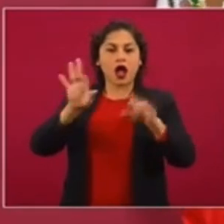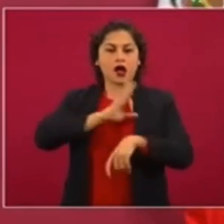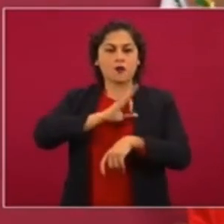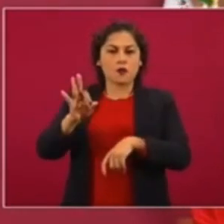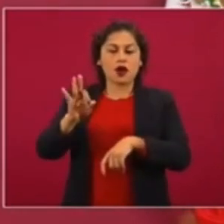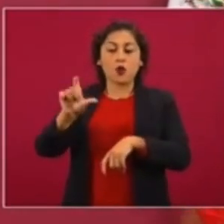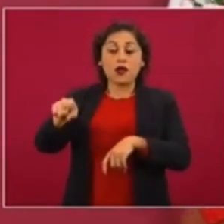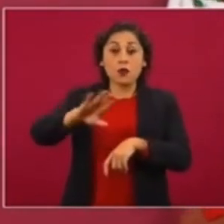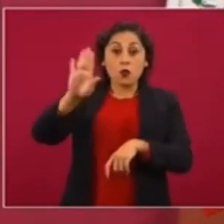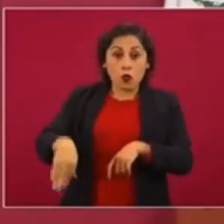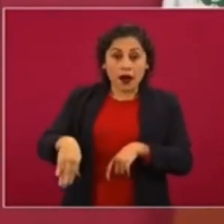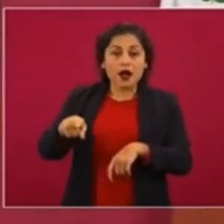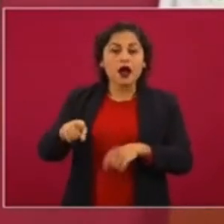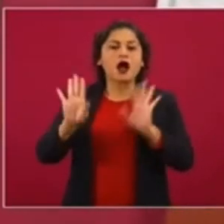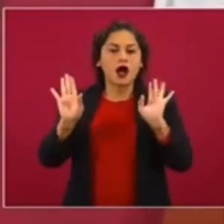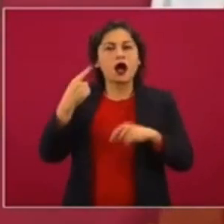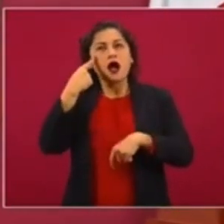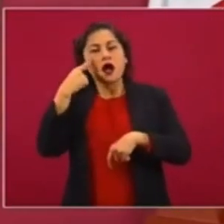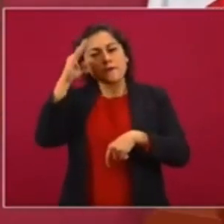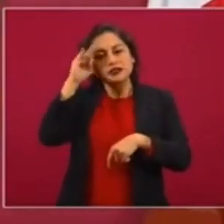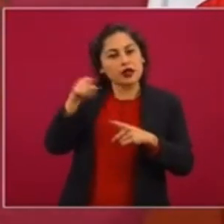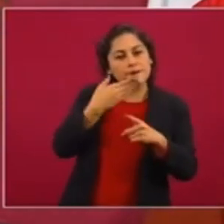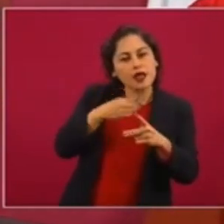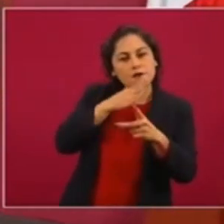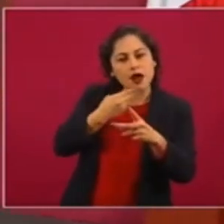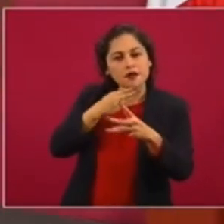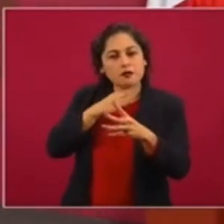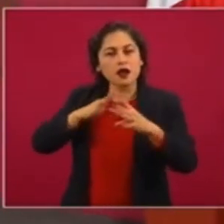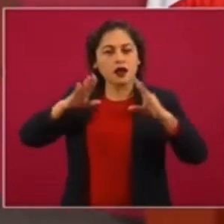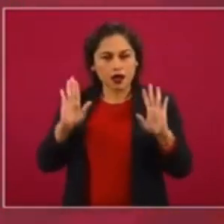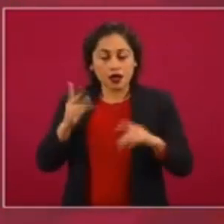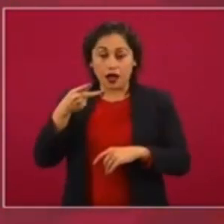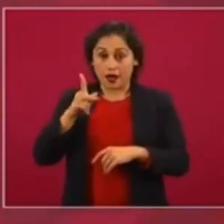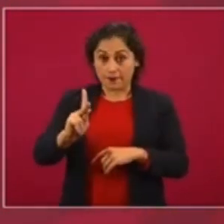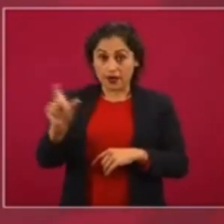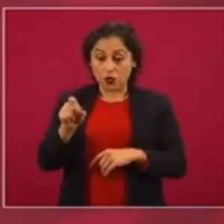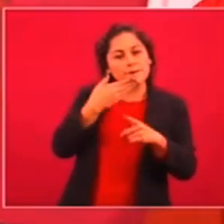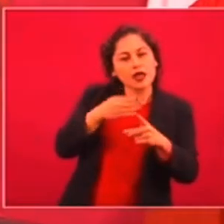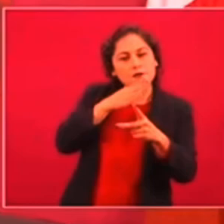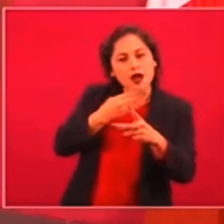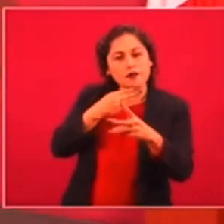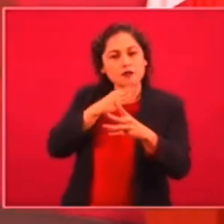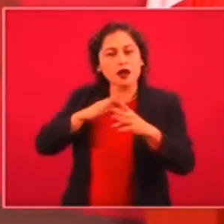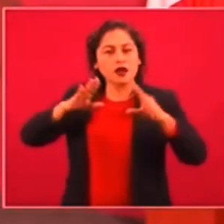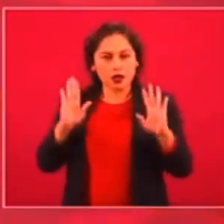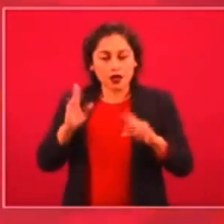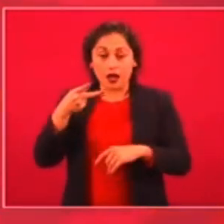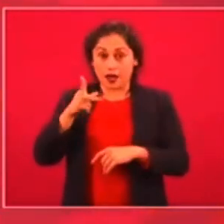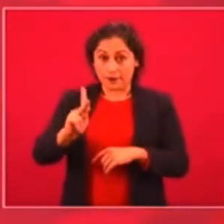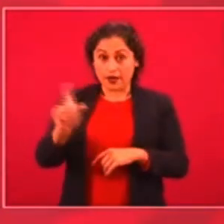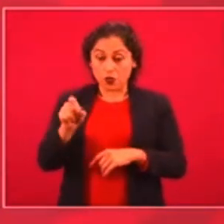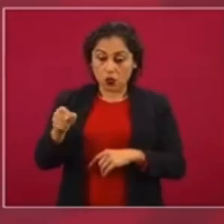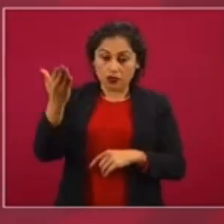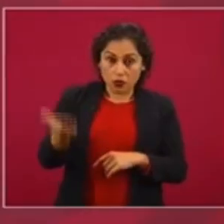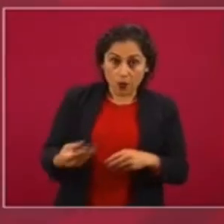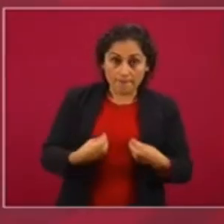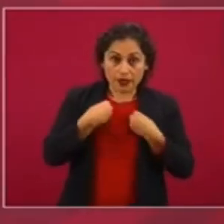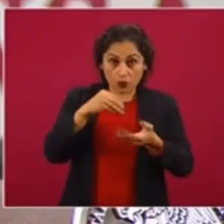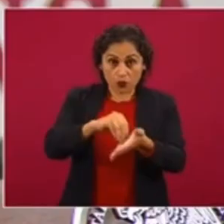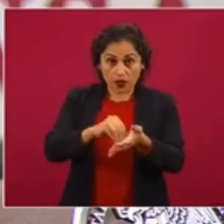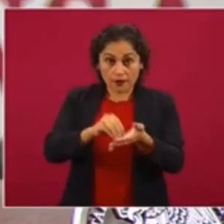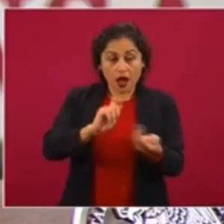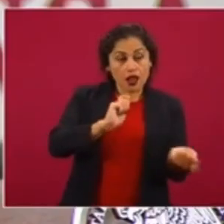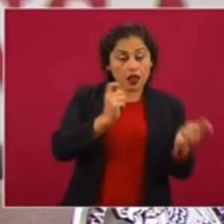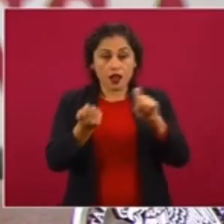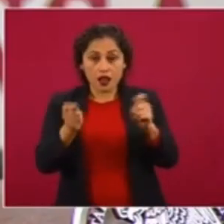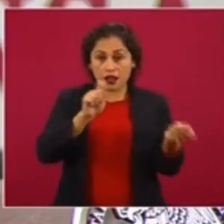viva, pues, este, puede fallar, puede fallar, puede